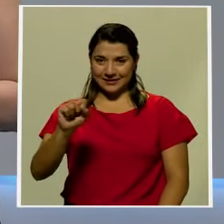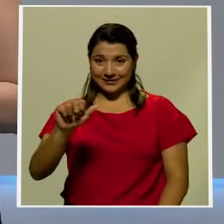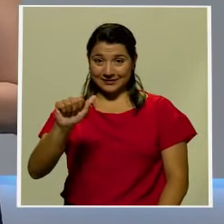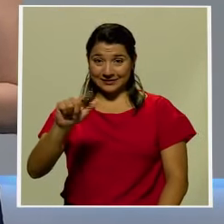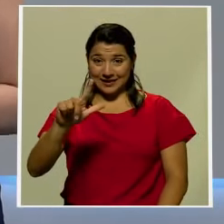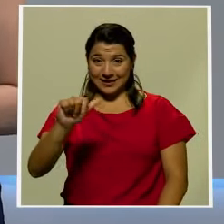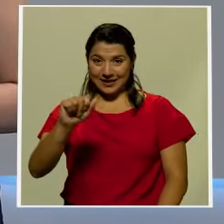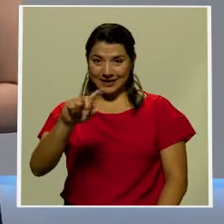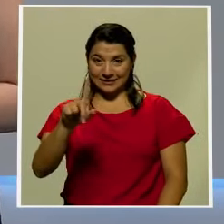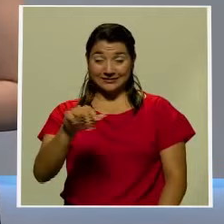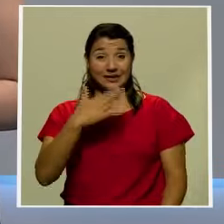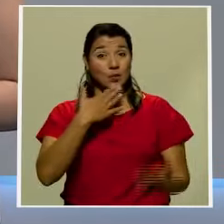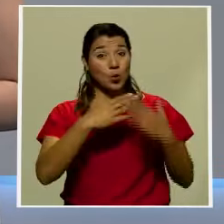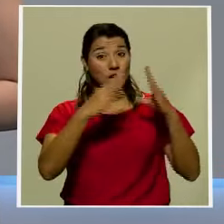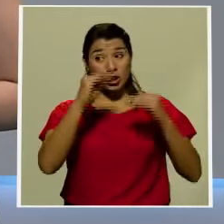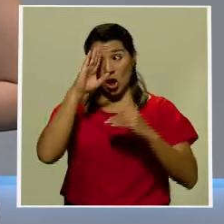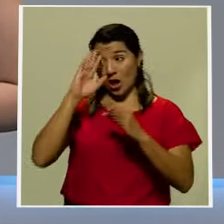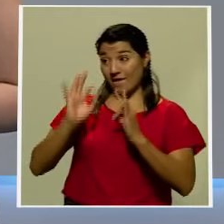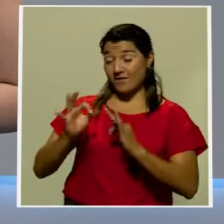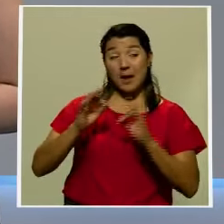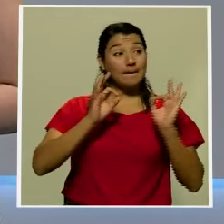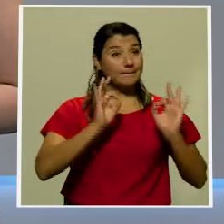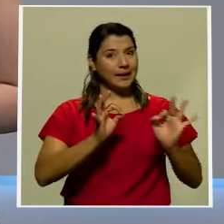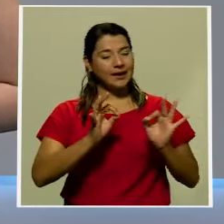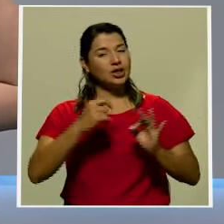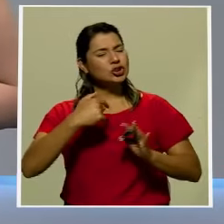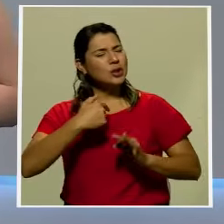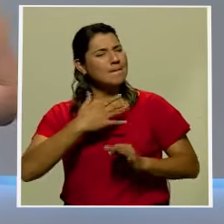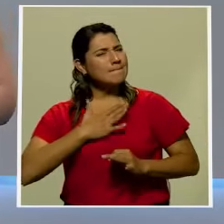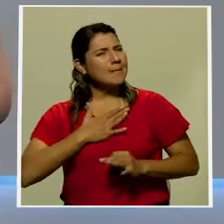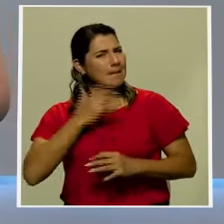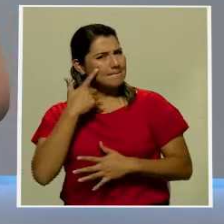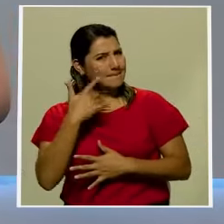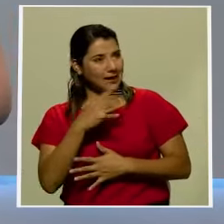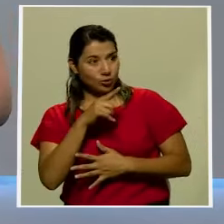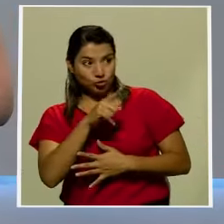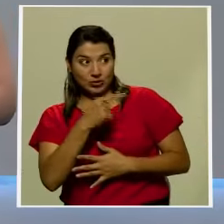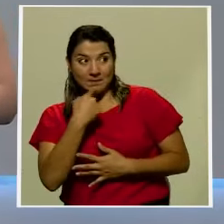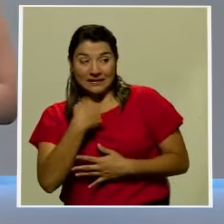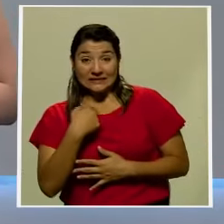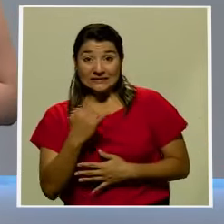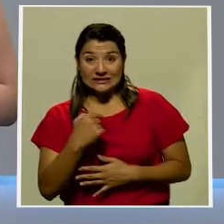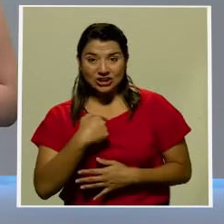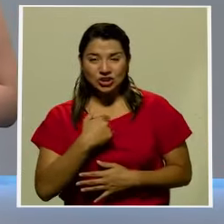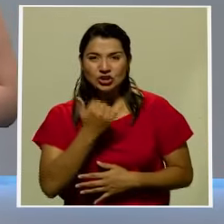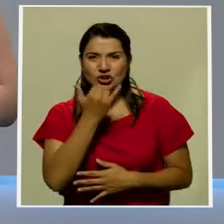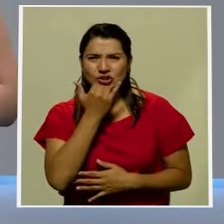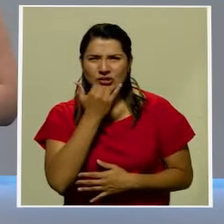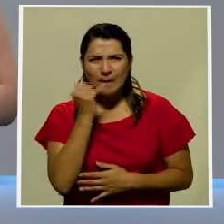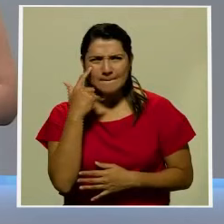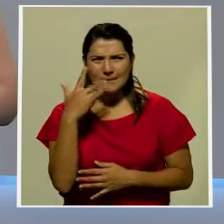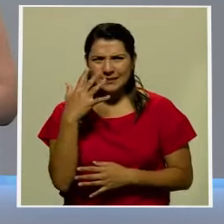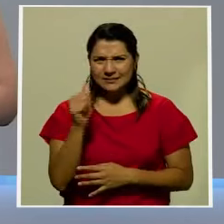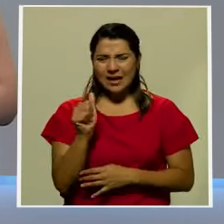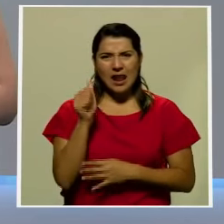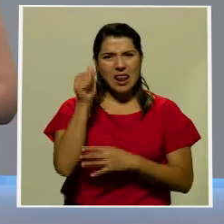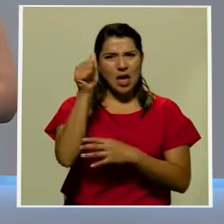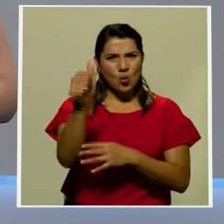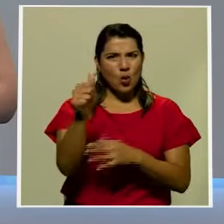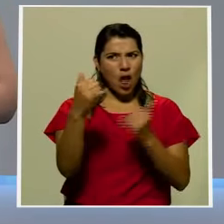Ernesto. ¿Cómo está? Muy bien, todo súper. Tengo la impresión, usted me corregirá, que Alajuelense está